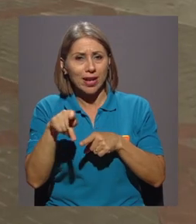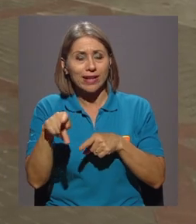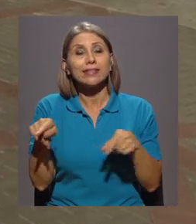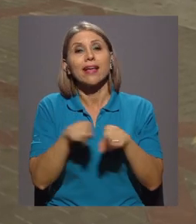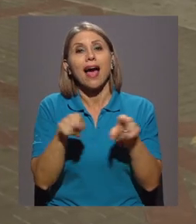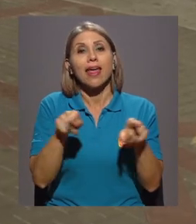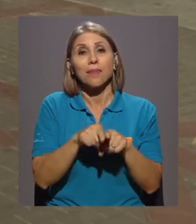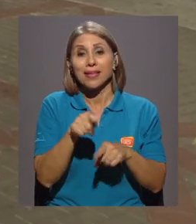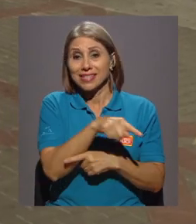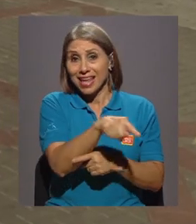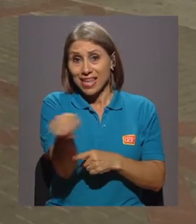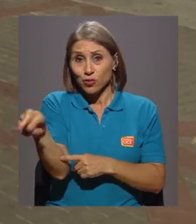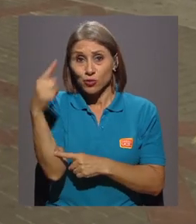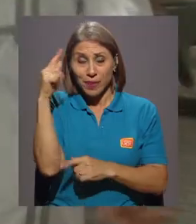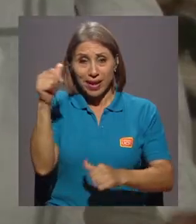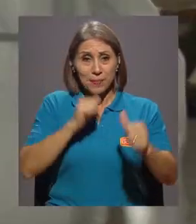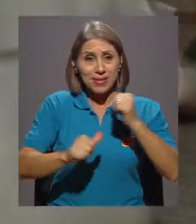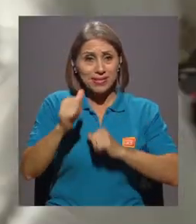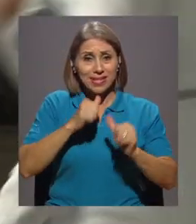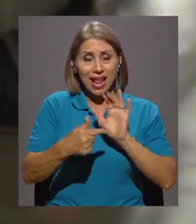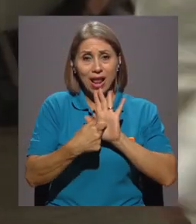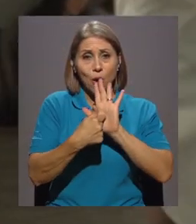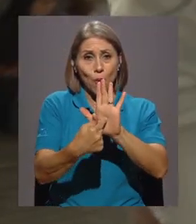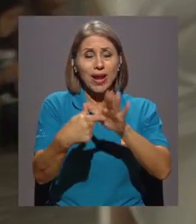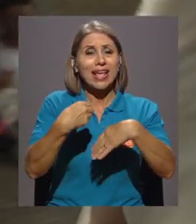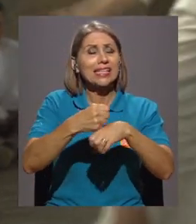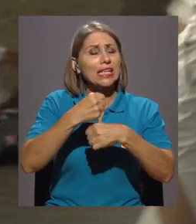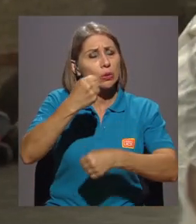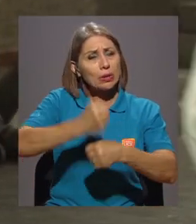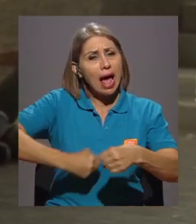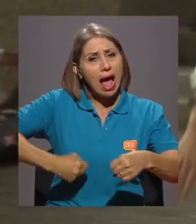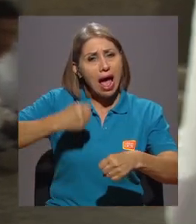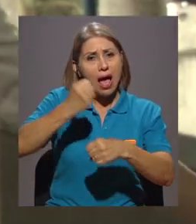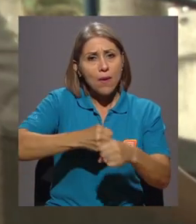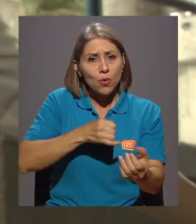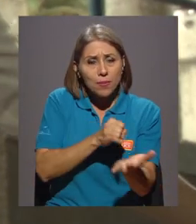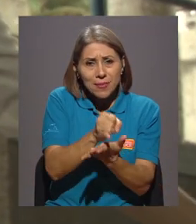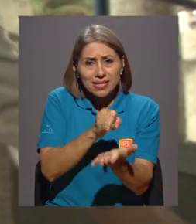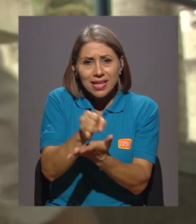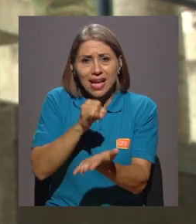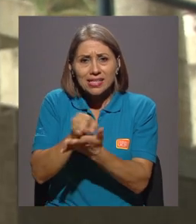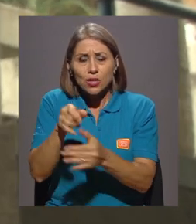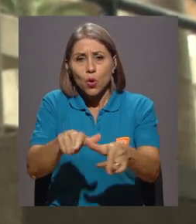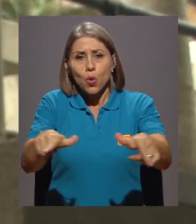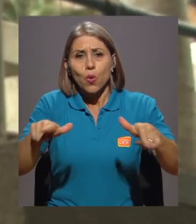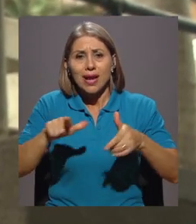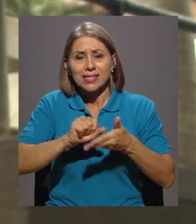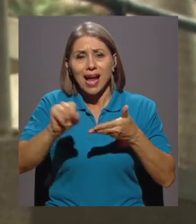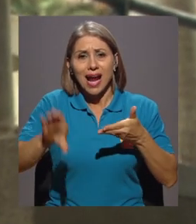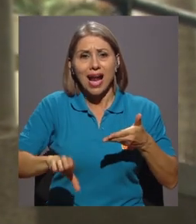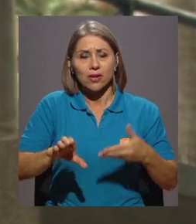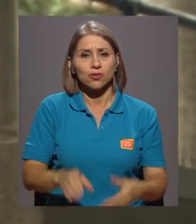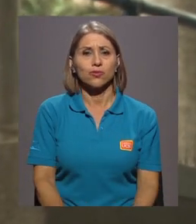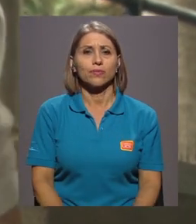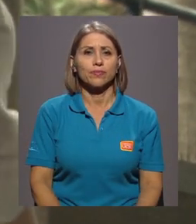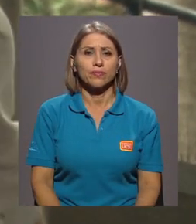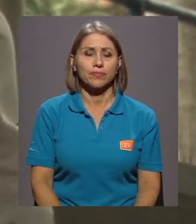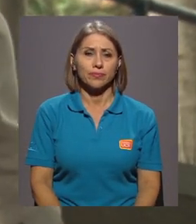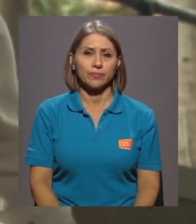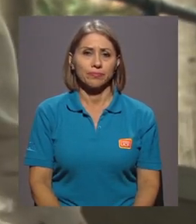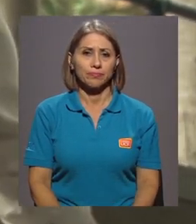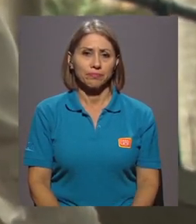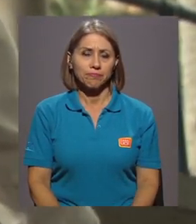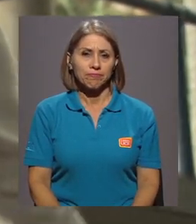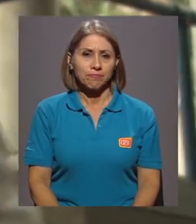quienes, además, para el montaje de la obra, realizaron un arduo trabajo investigativo en la zona de San Carlos. existe huelga, no